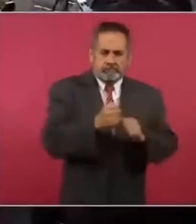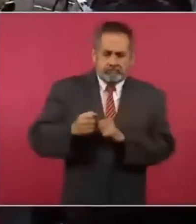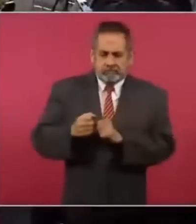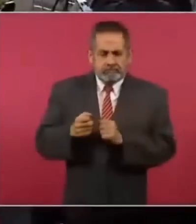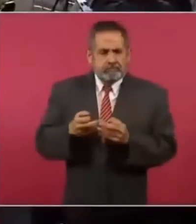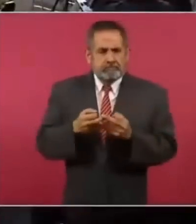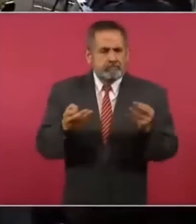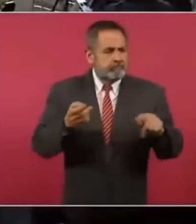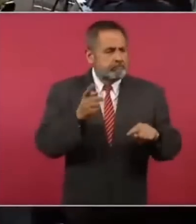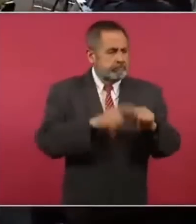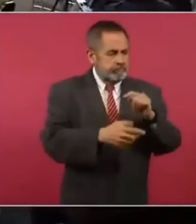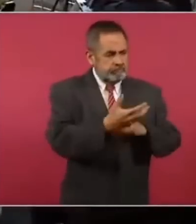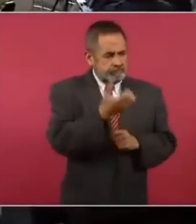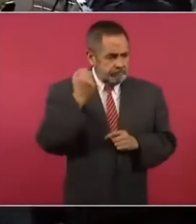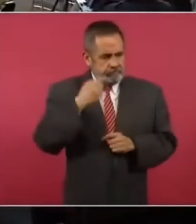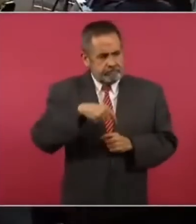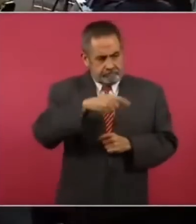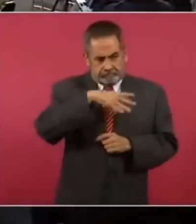expropiación concertada